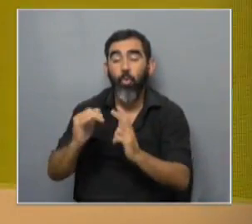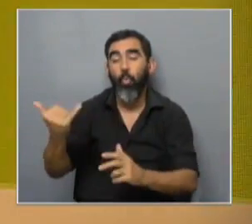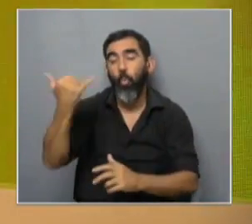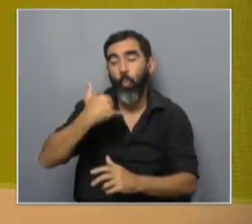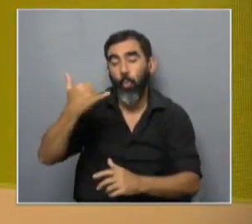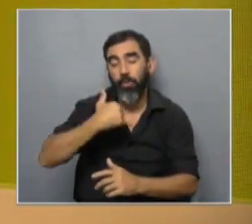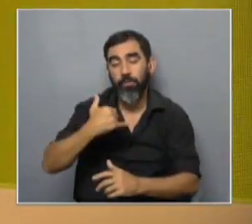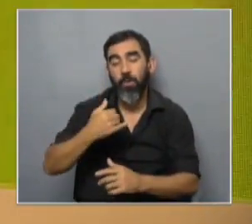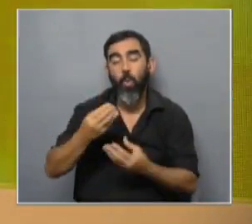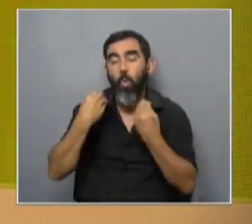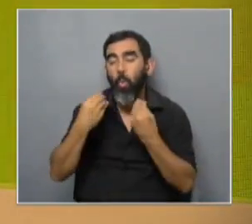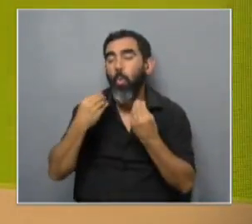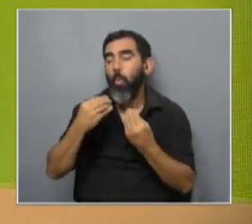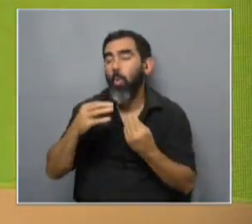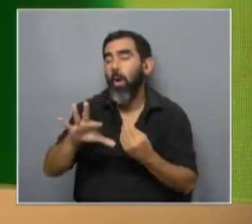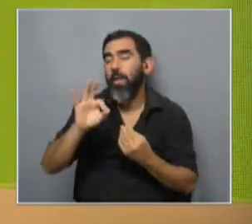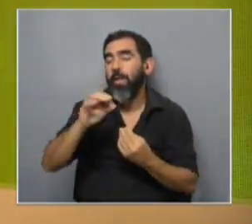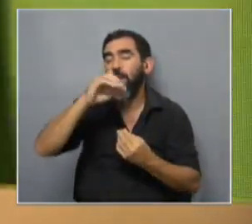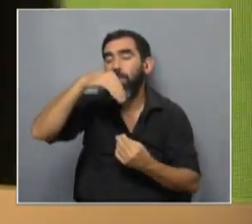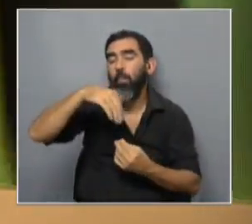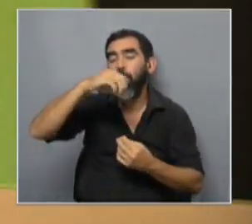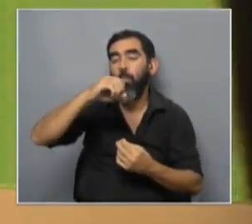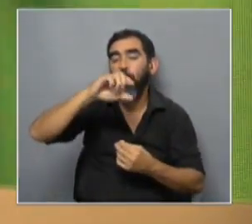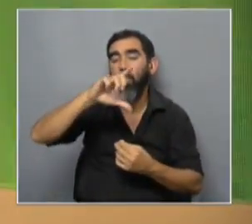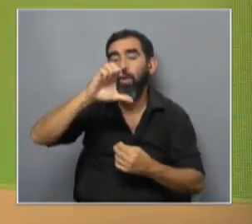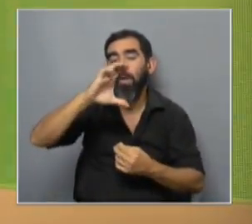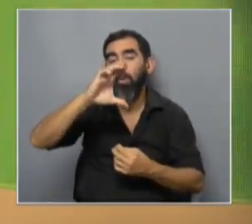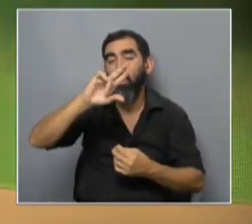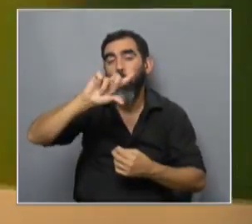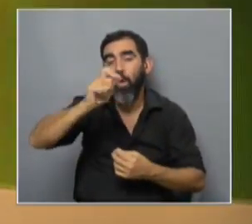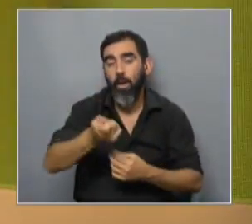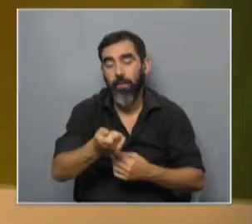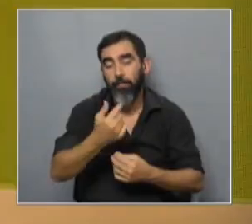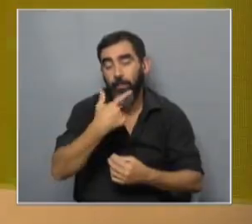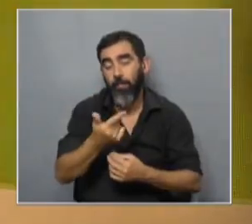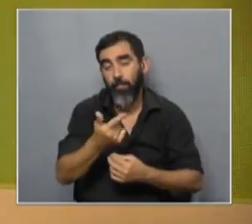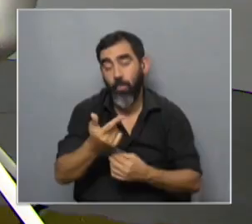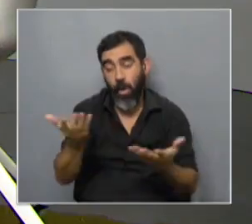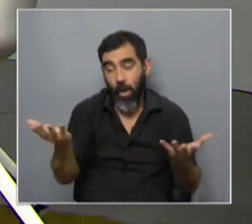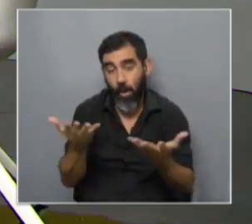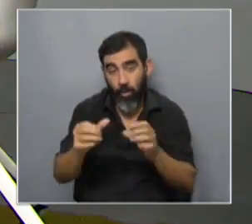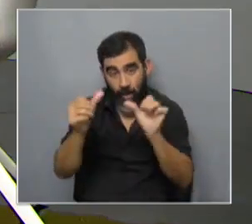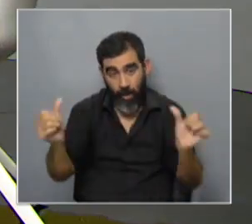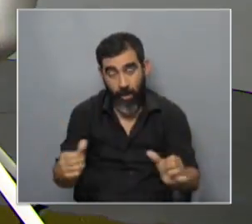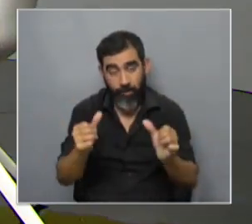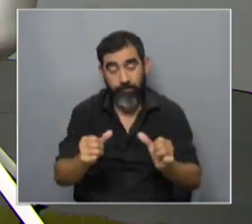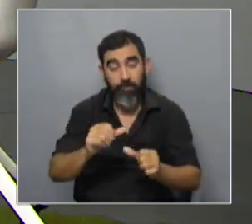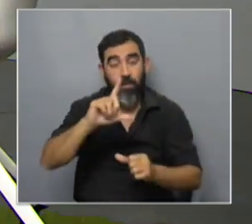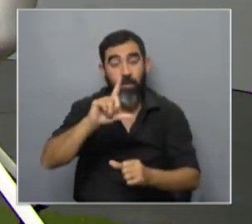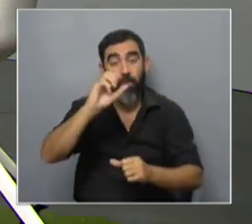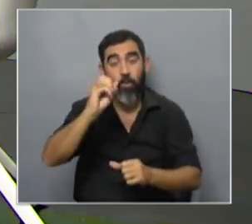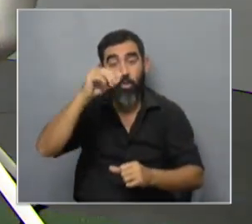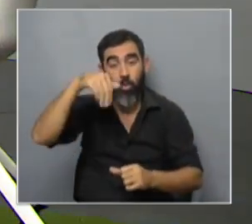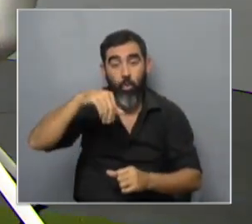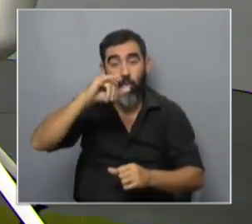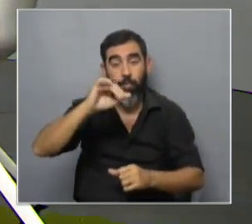cómo llegan a elegir las moléculas a producir a escala nos decía que en el caso de la que hacen ahora que es la lomifilina fue